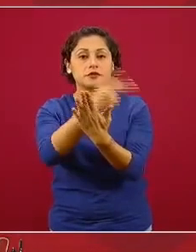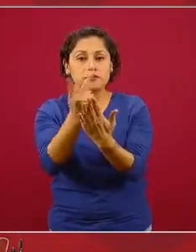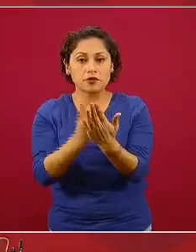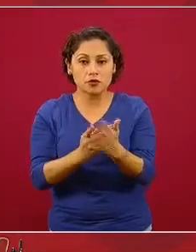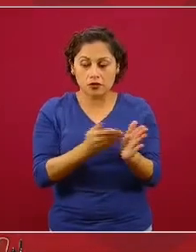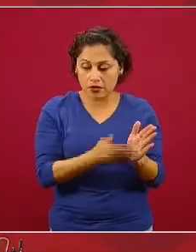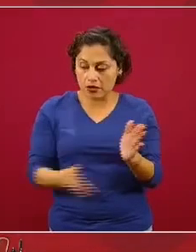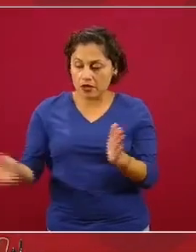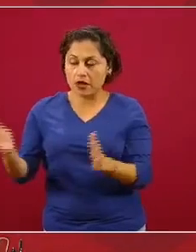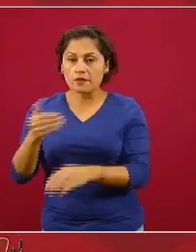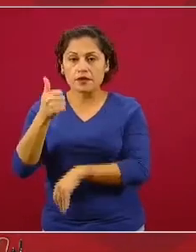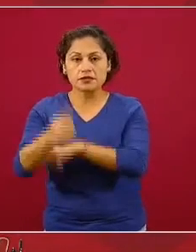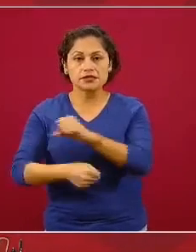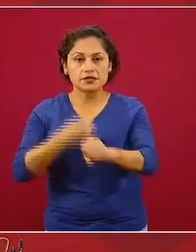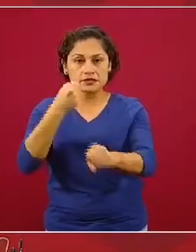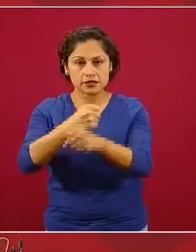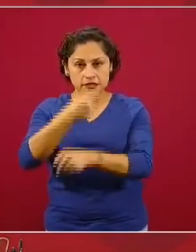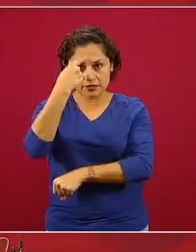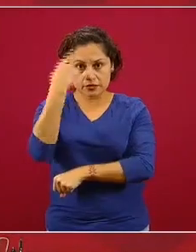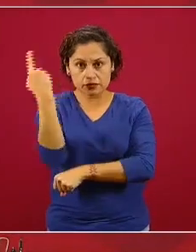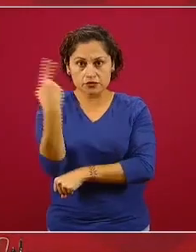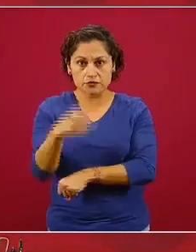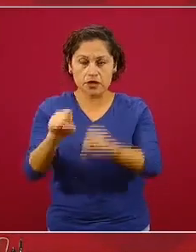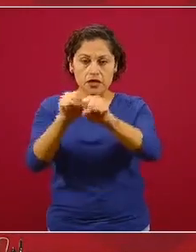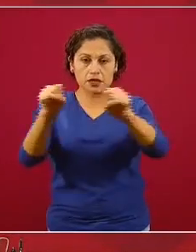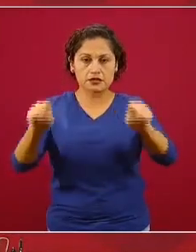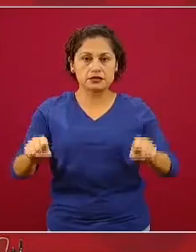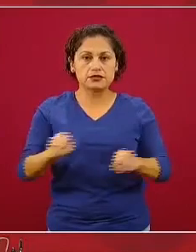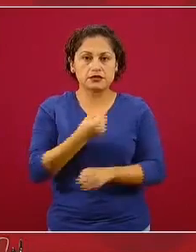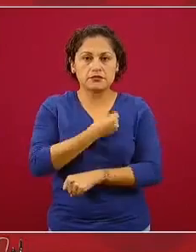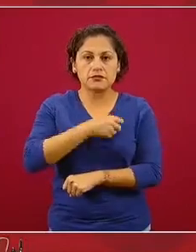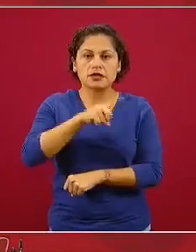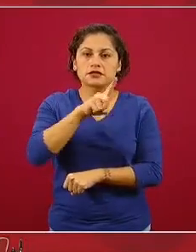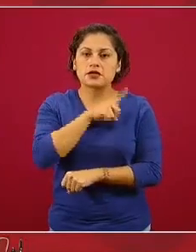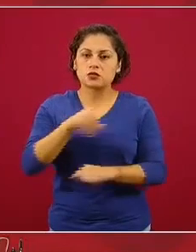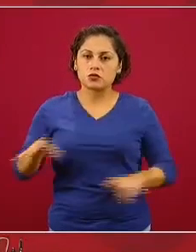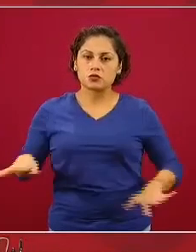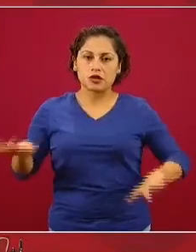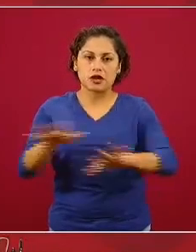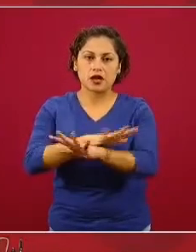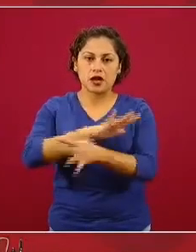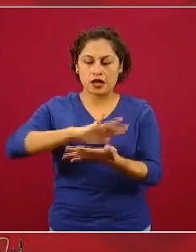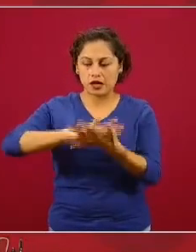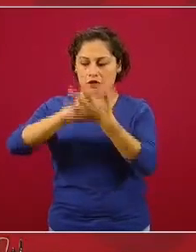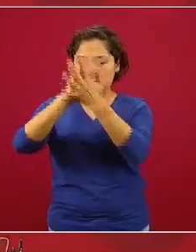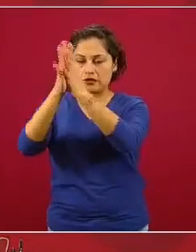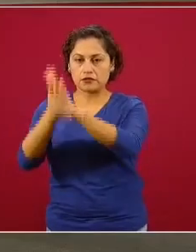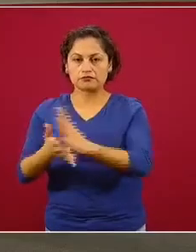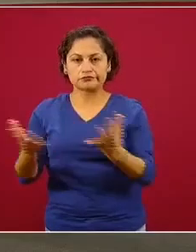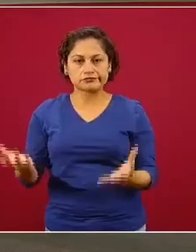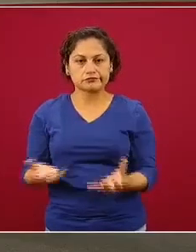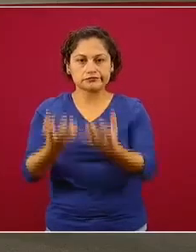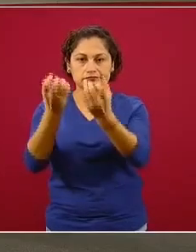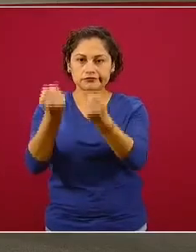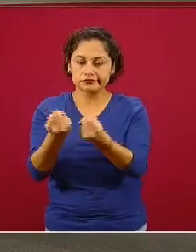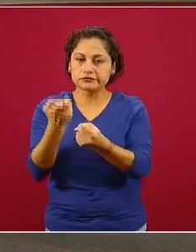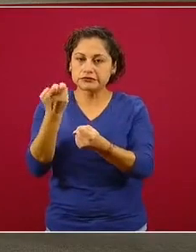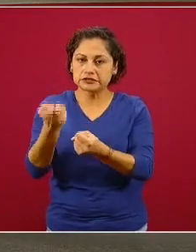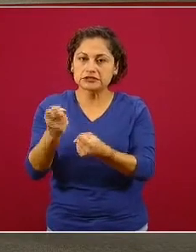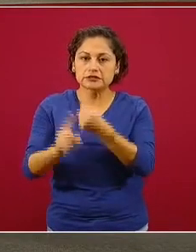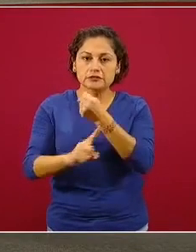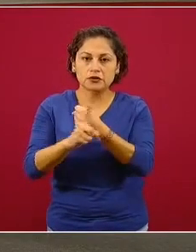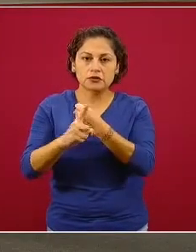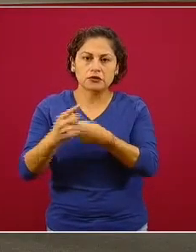el Sistema Nacional de Salud y solventar las deficiencias que nuestro sistema tiene desde hace muchas décadas.